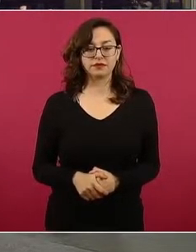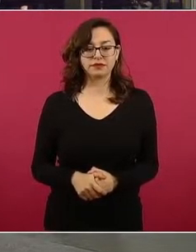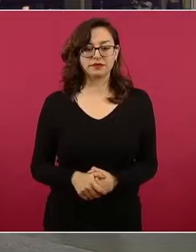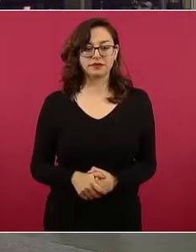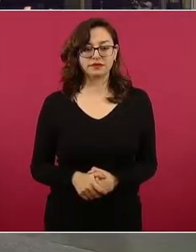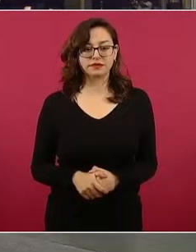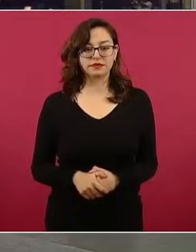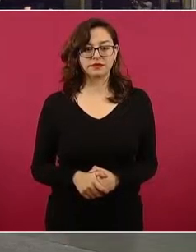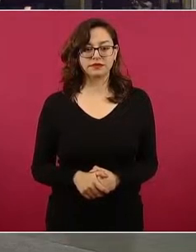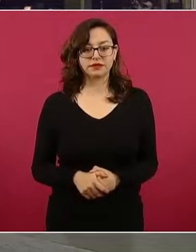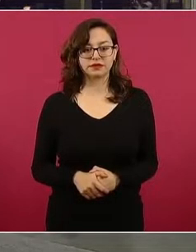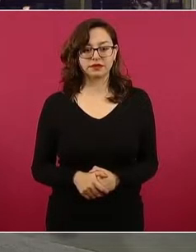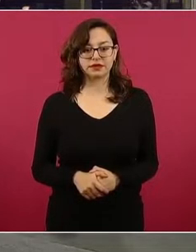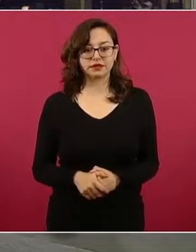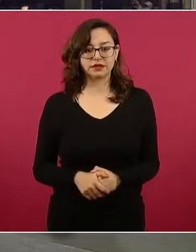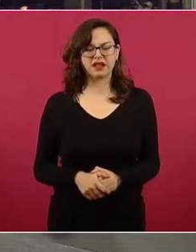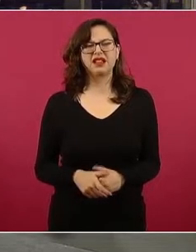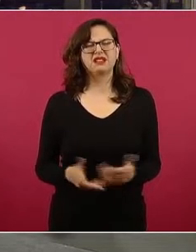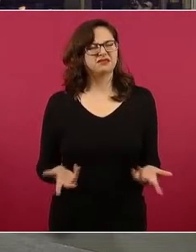Ah, la recesión.